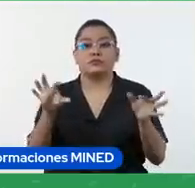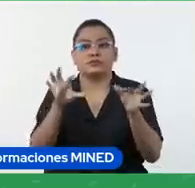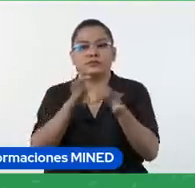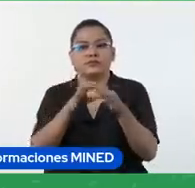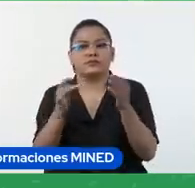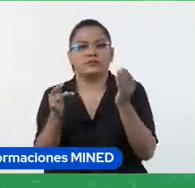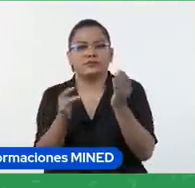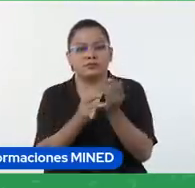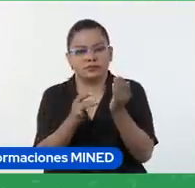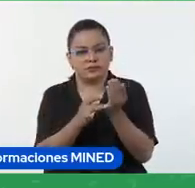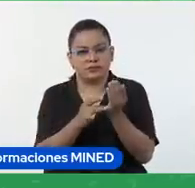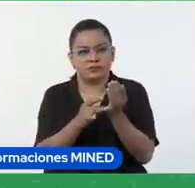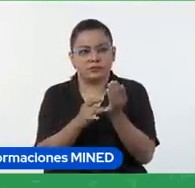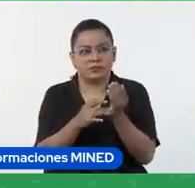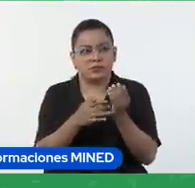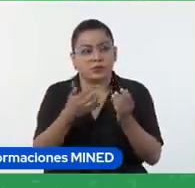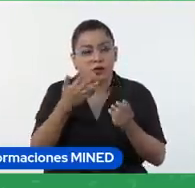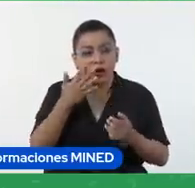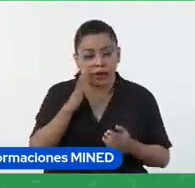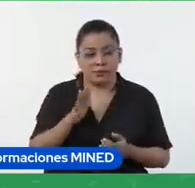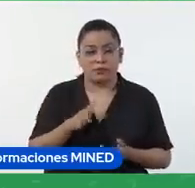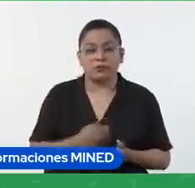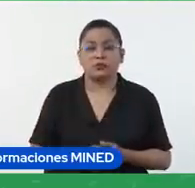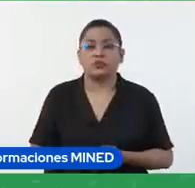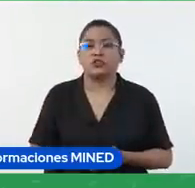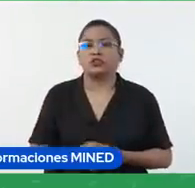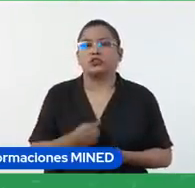utilizamos para crear nuestras propias obras de arte